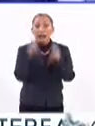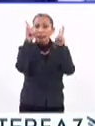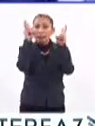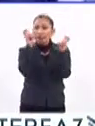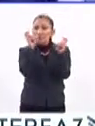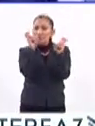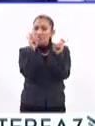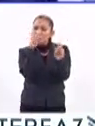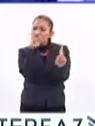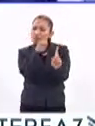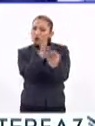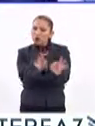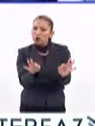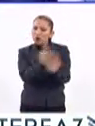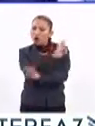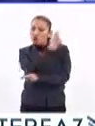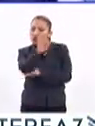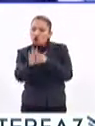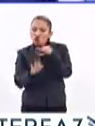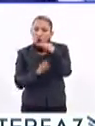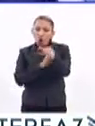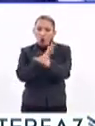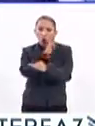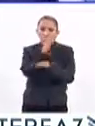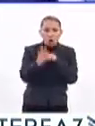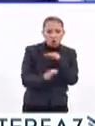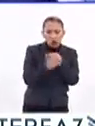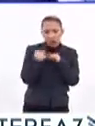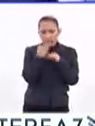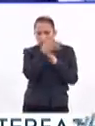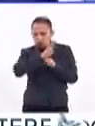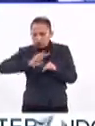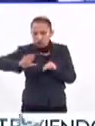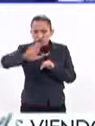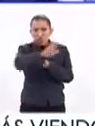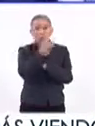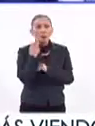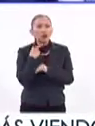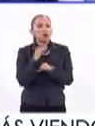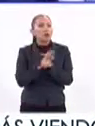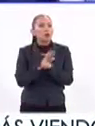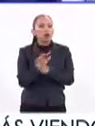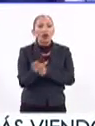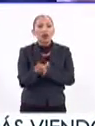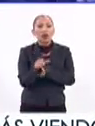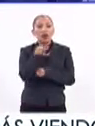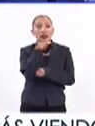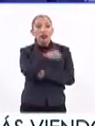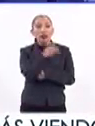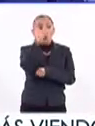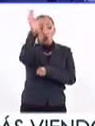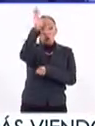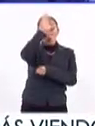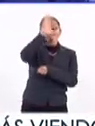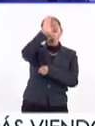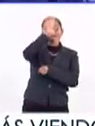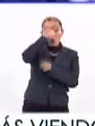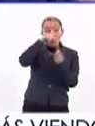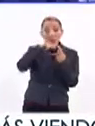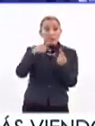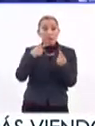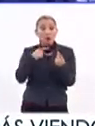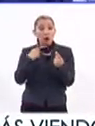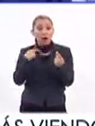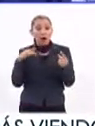central de toda organización política es donde la cultura y la